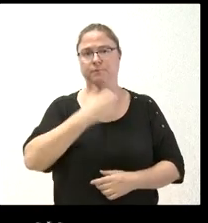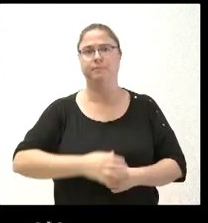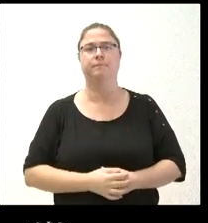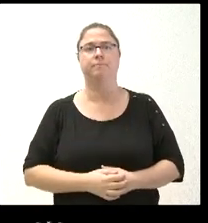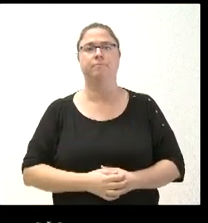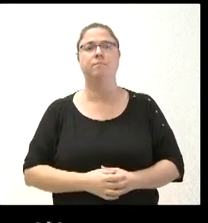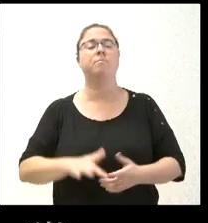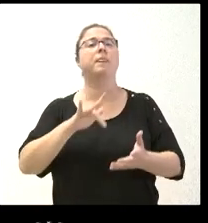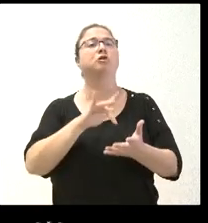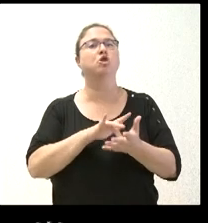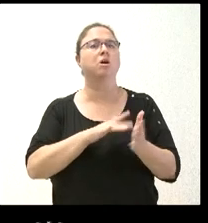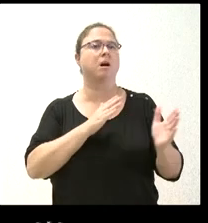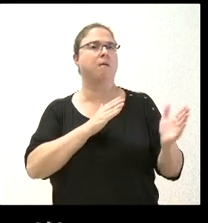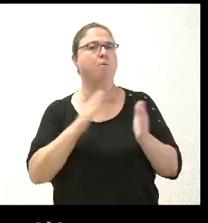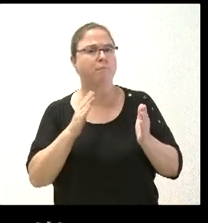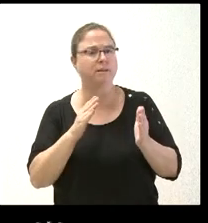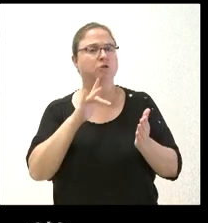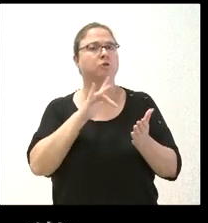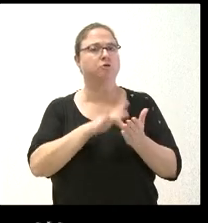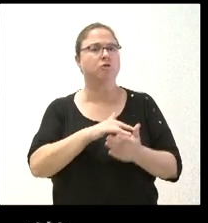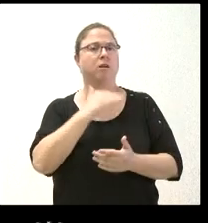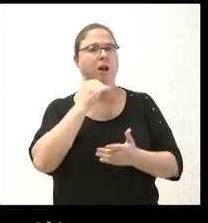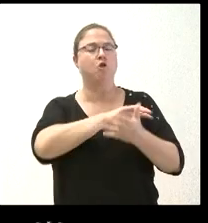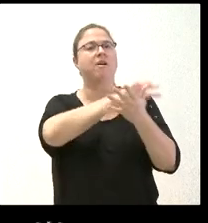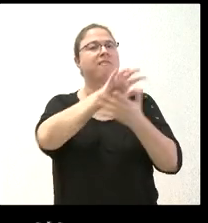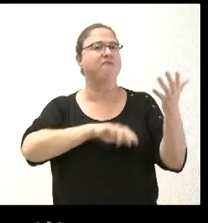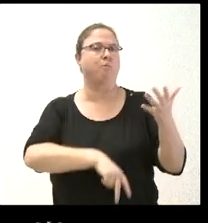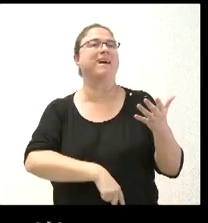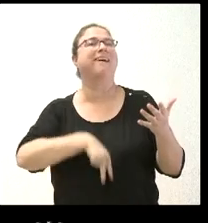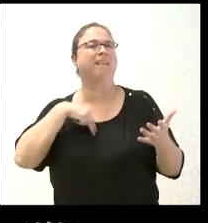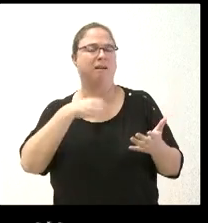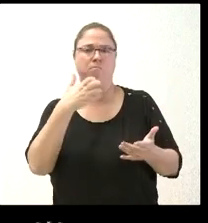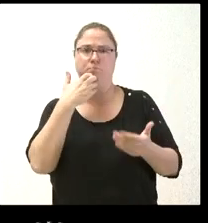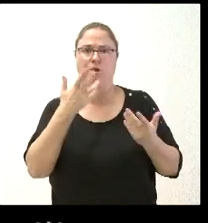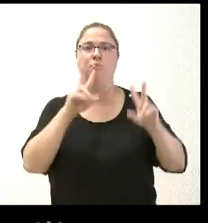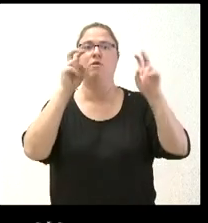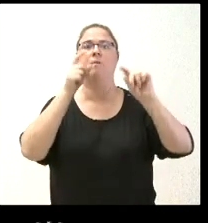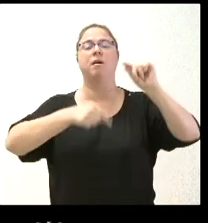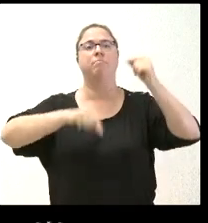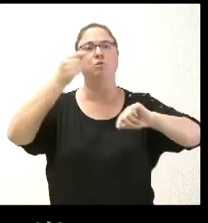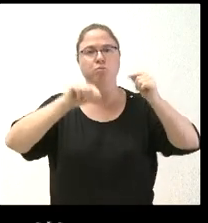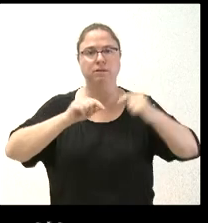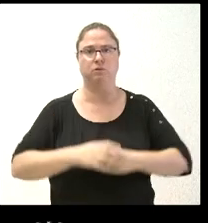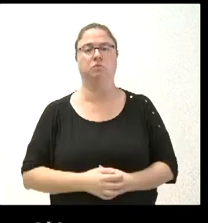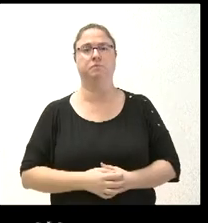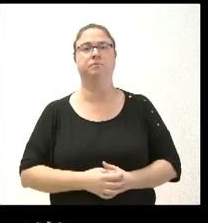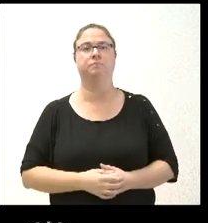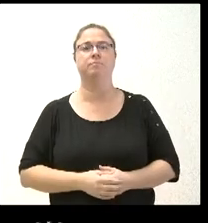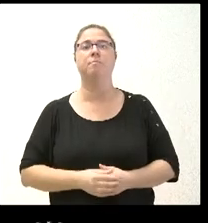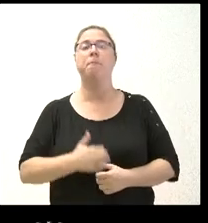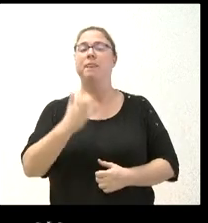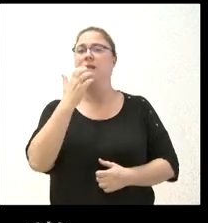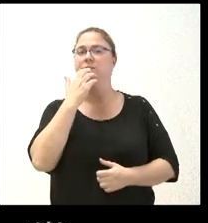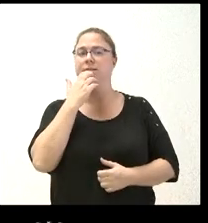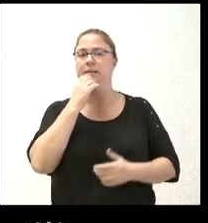si habría un momento al año en el que se presentaría un informe general, por ejemplo, sobre presupuestos, si irían